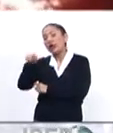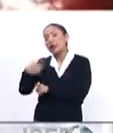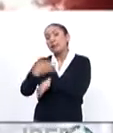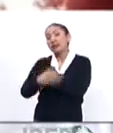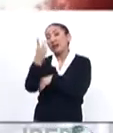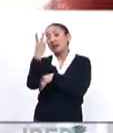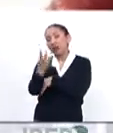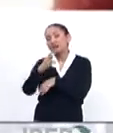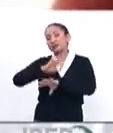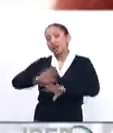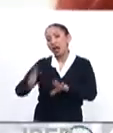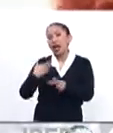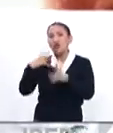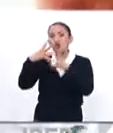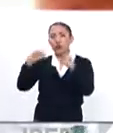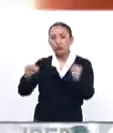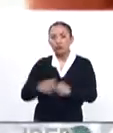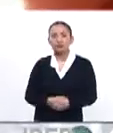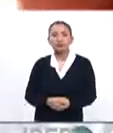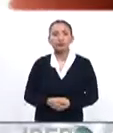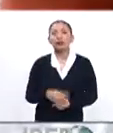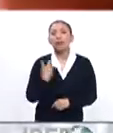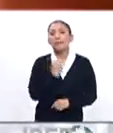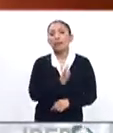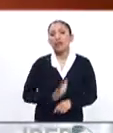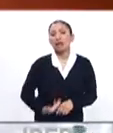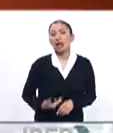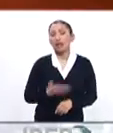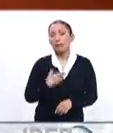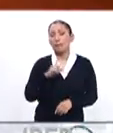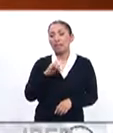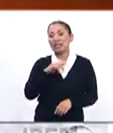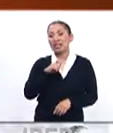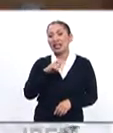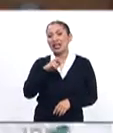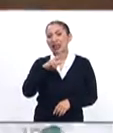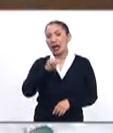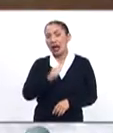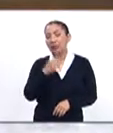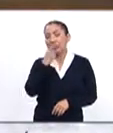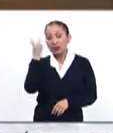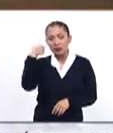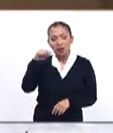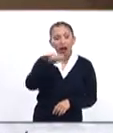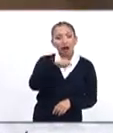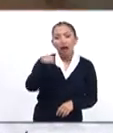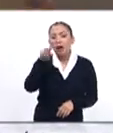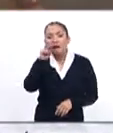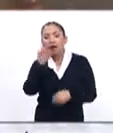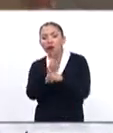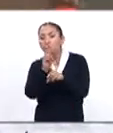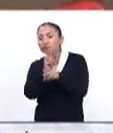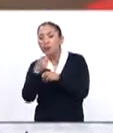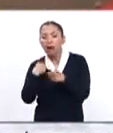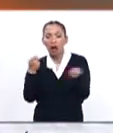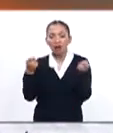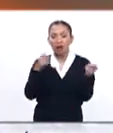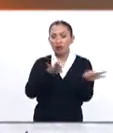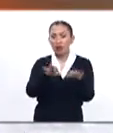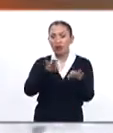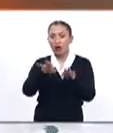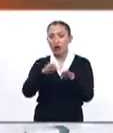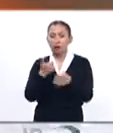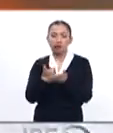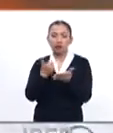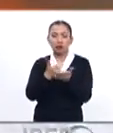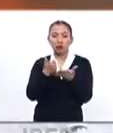mientras que tres ya fueron extinguidos. El presidente Sebastián Piñera anunció que recorrerá las zonas afectadas para coordinar las labores de